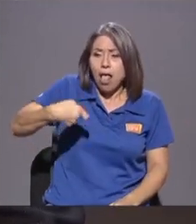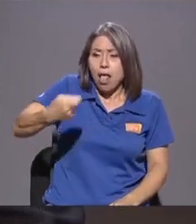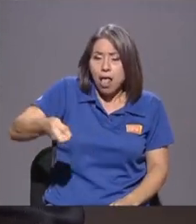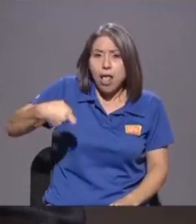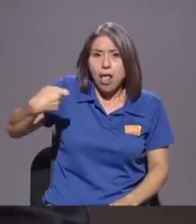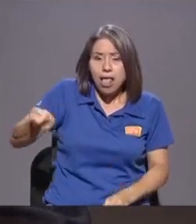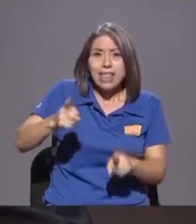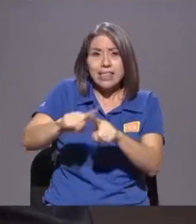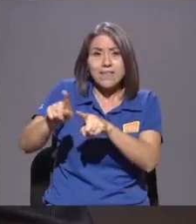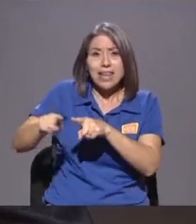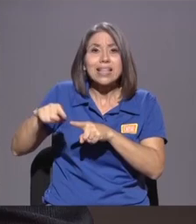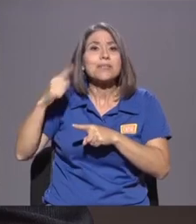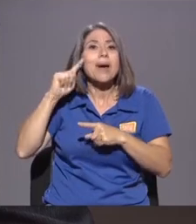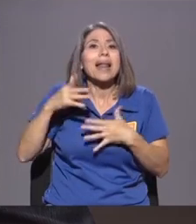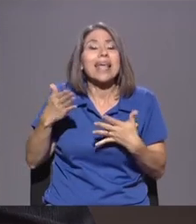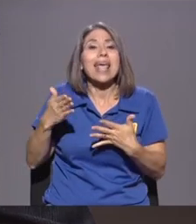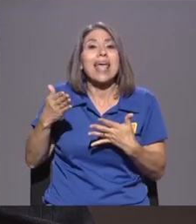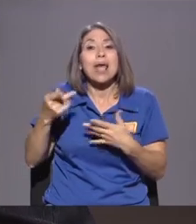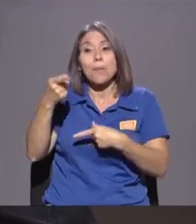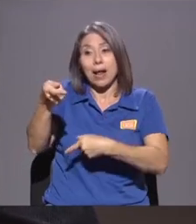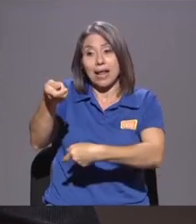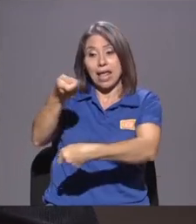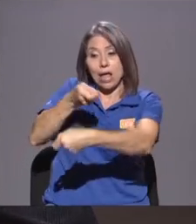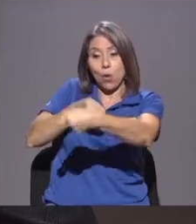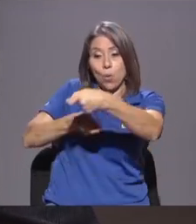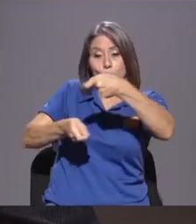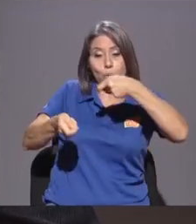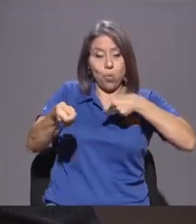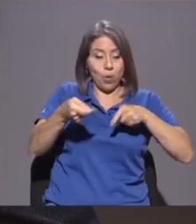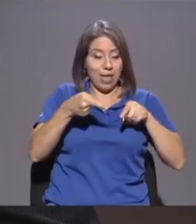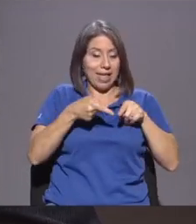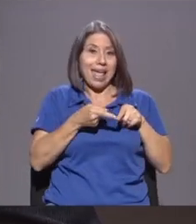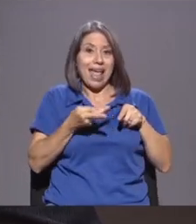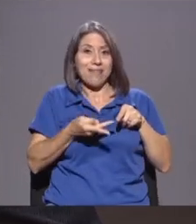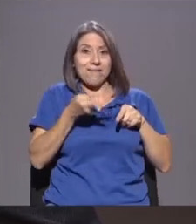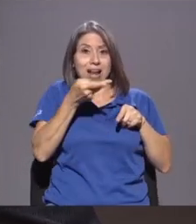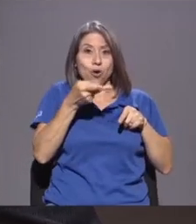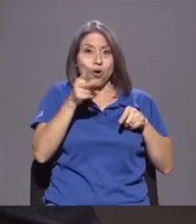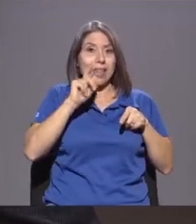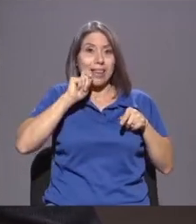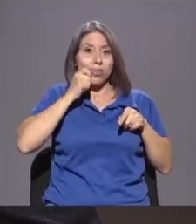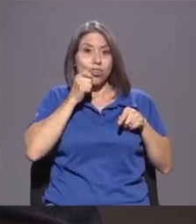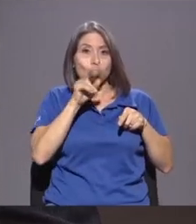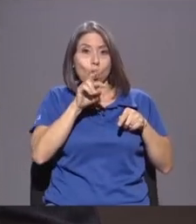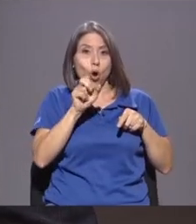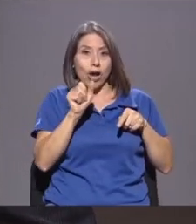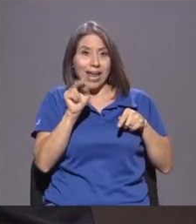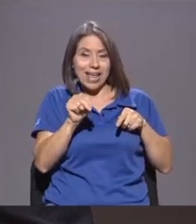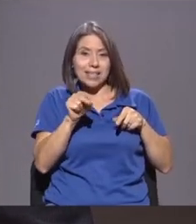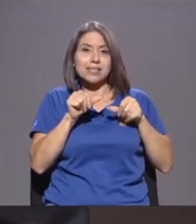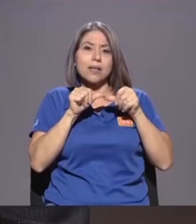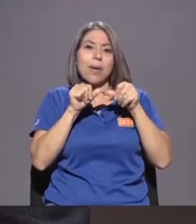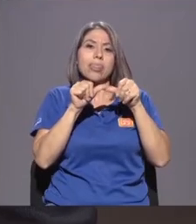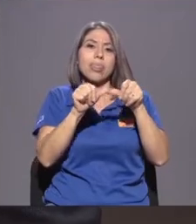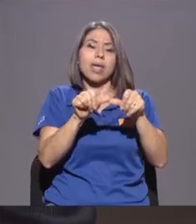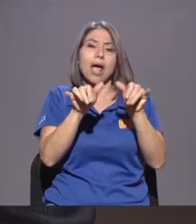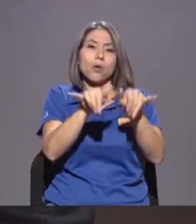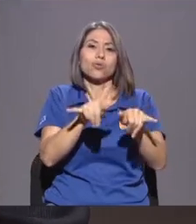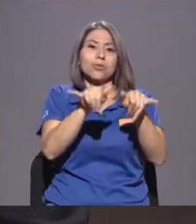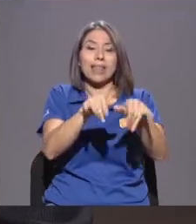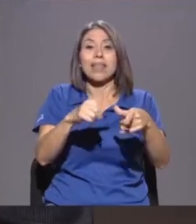Valor De los Tóquense Electrónicos Que emiten Se mantenga Relativamente Constante Entonces Efectivamente